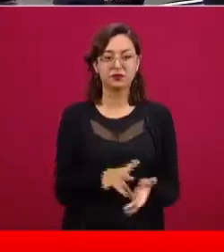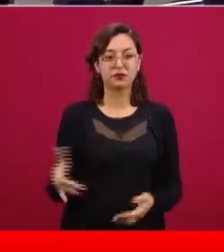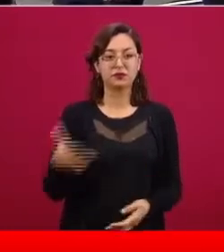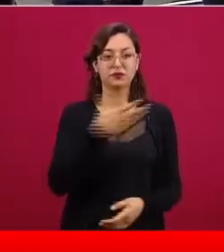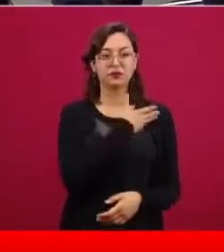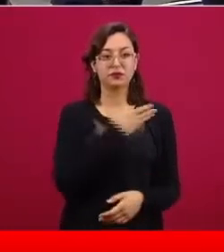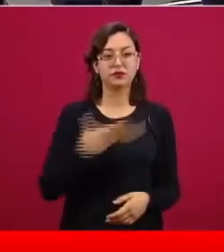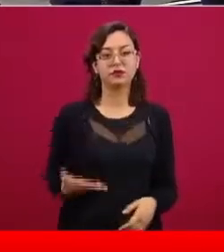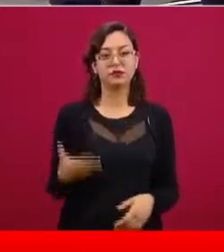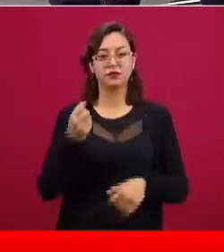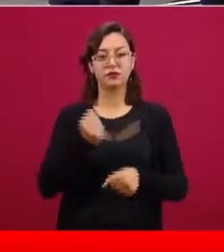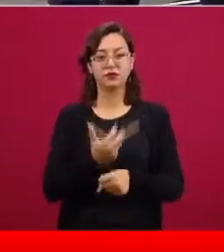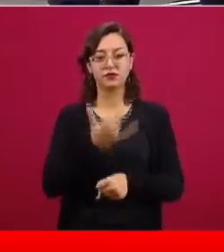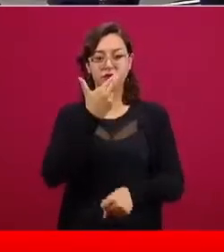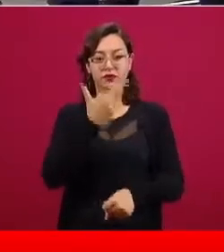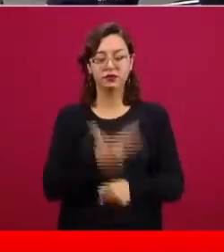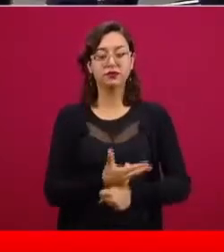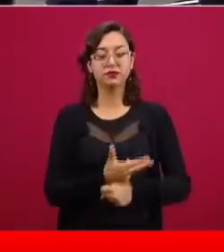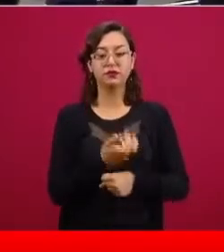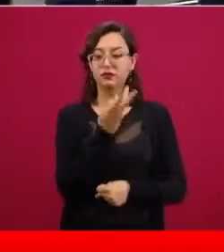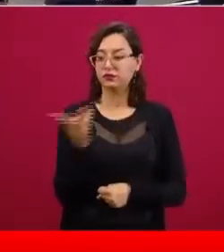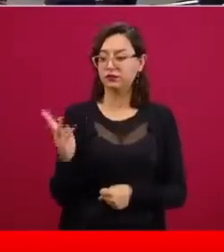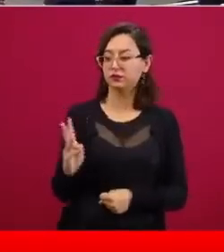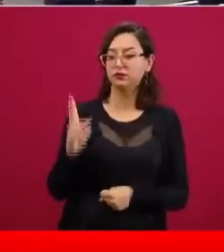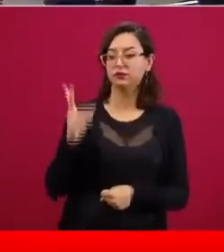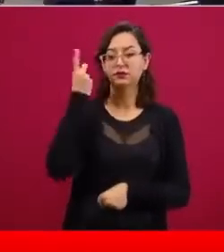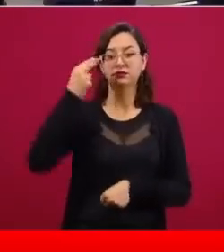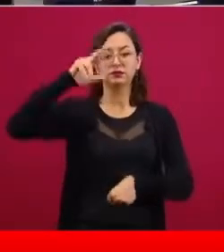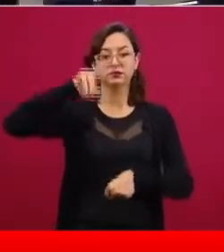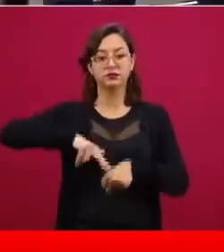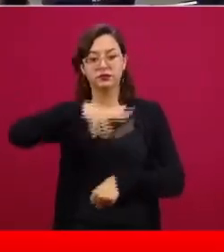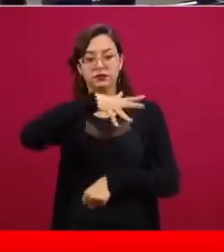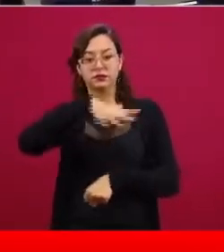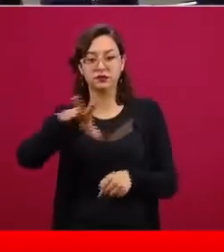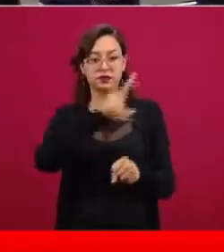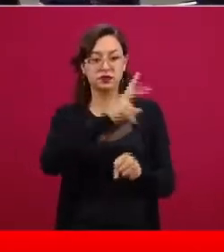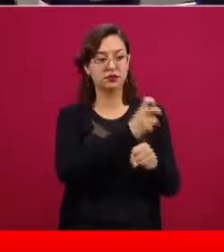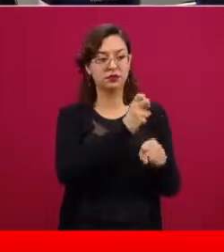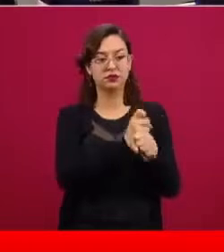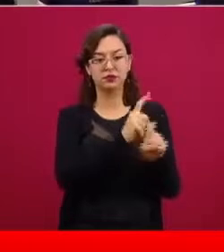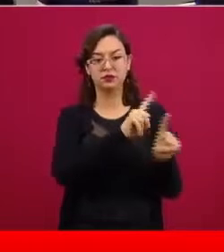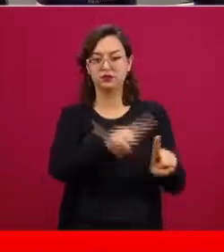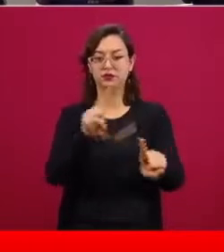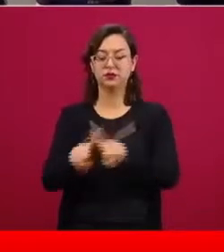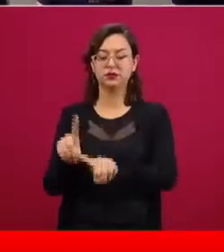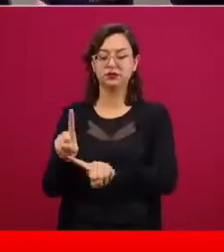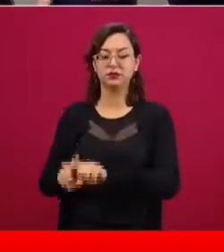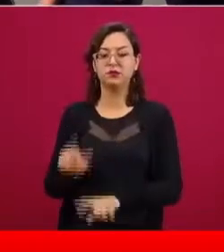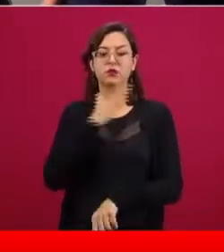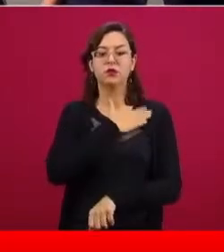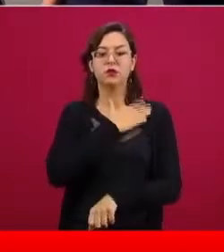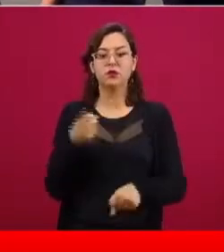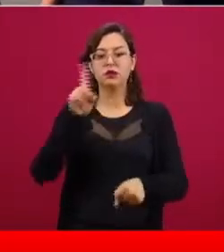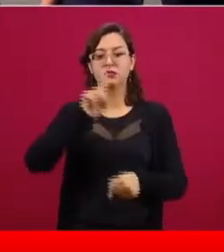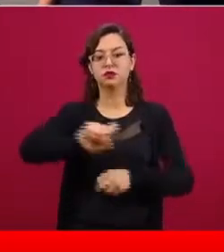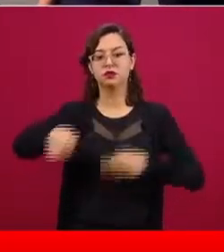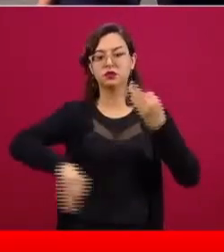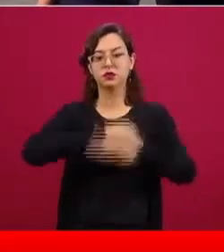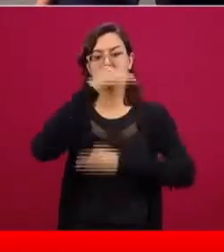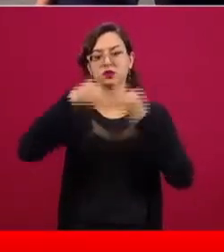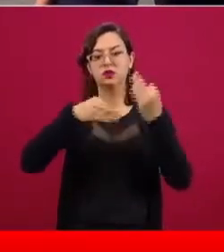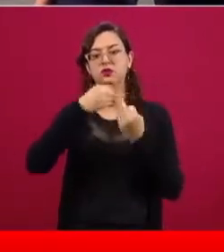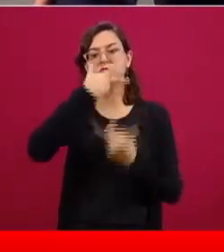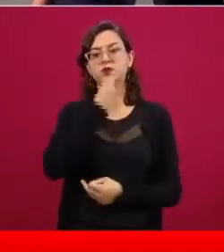Secretarios, directores generales, invitados, muy buenos días a todas y todos.